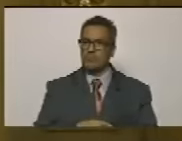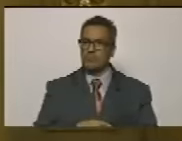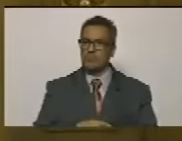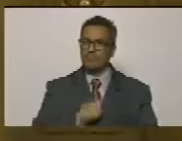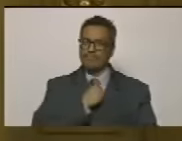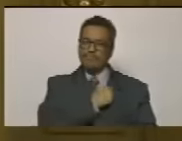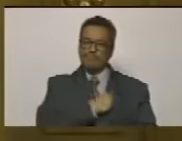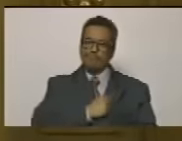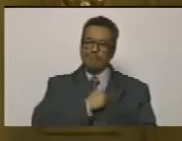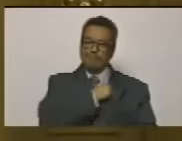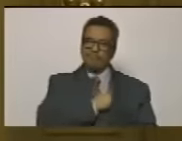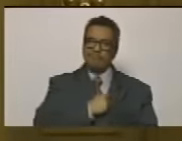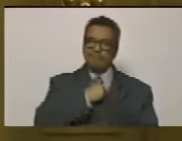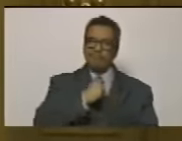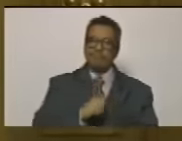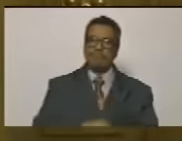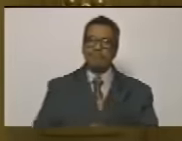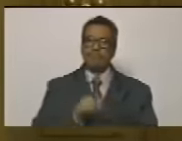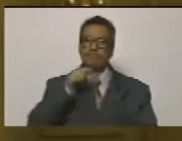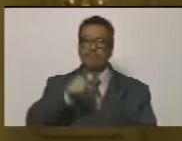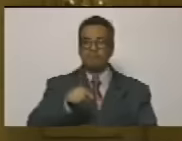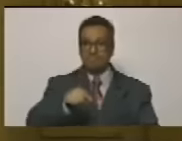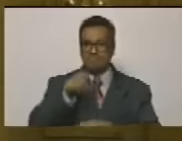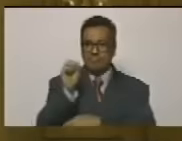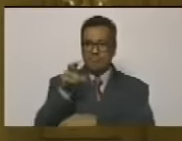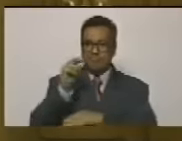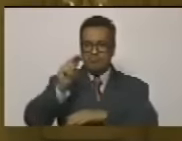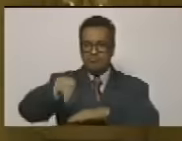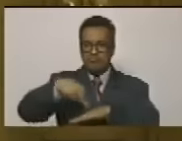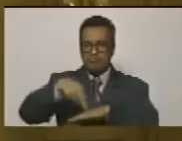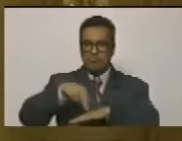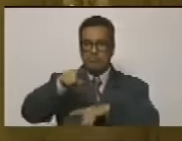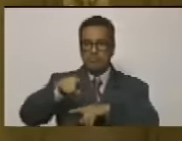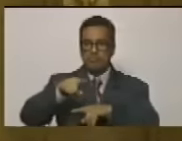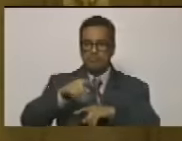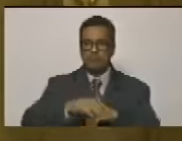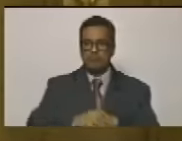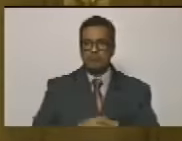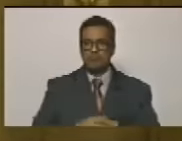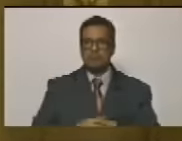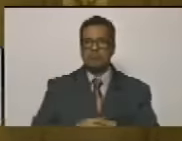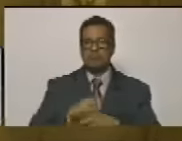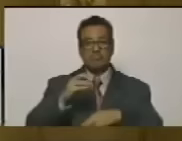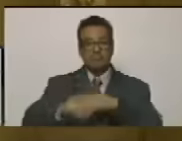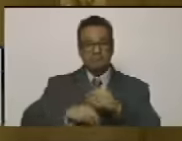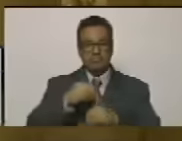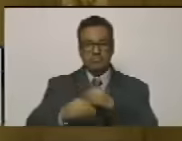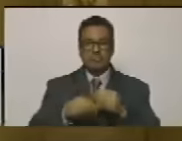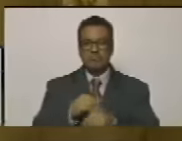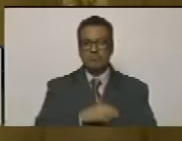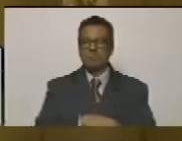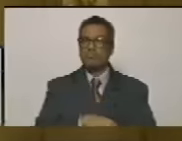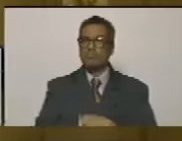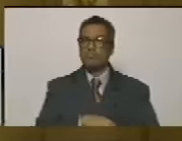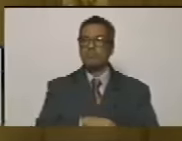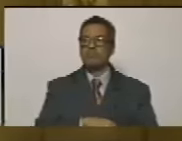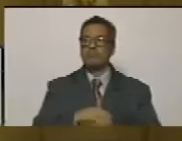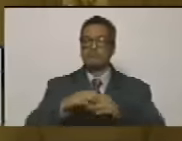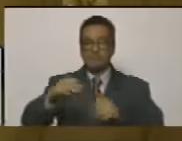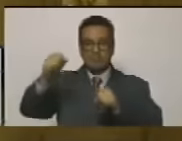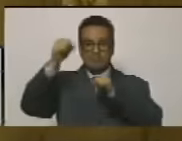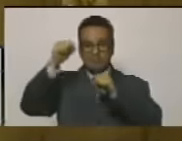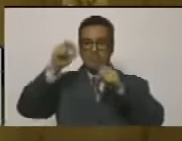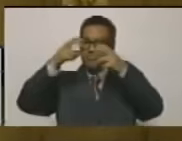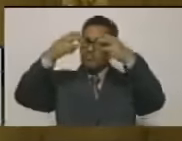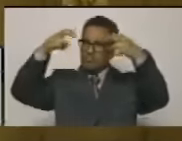lamentablemente desde este Parlamento a partir de lo que fue el triunfo